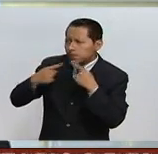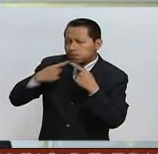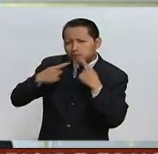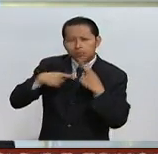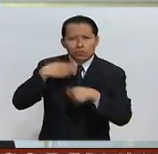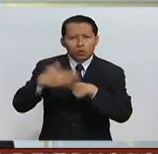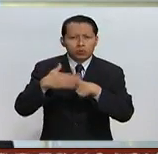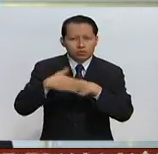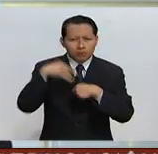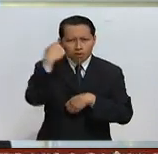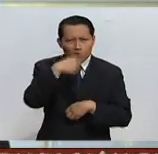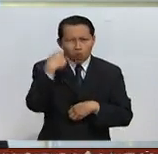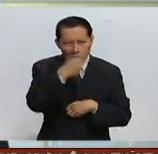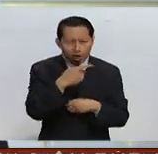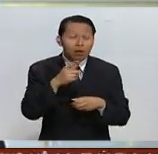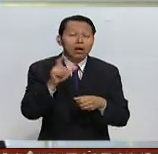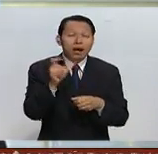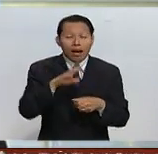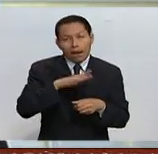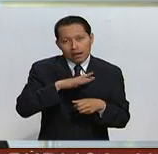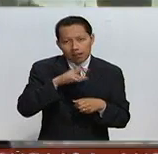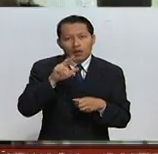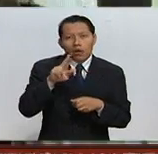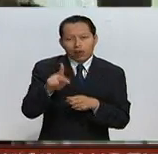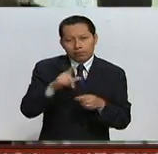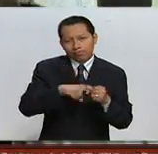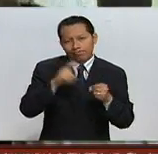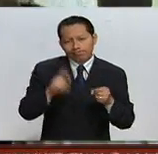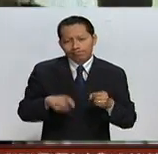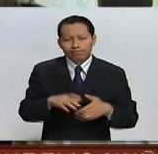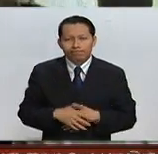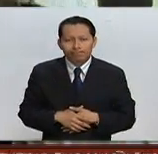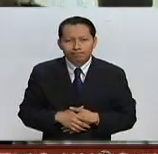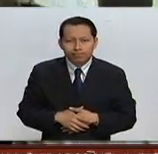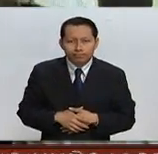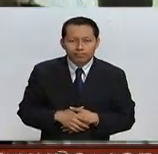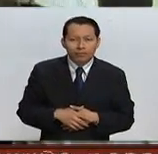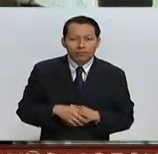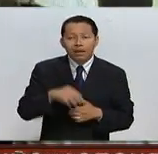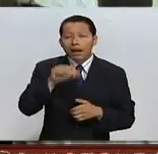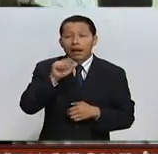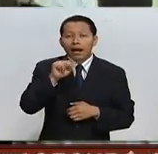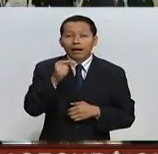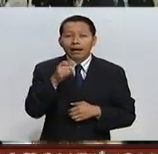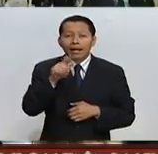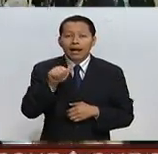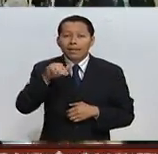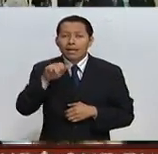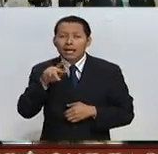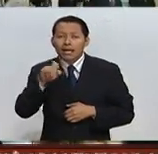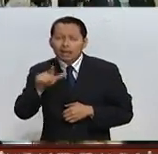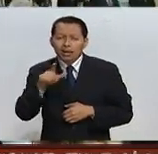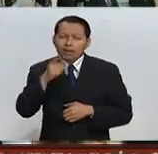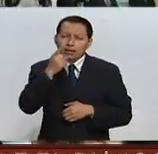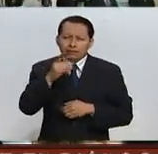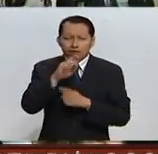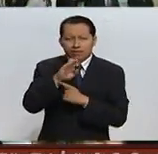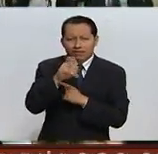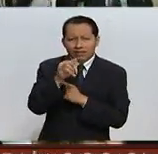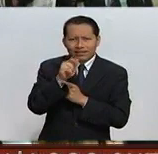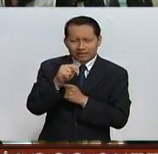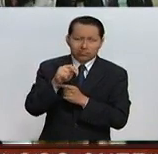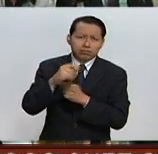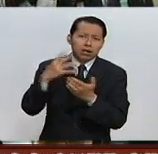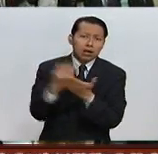próximas horas ante la salida del Reino Unido. La canciller alemana Angela Merkel aseguró que el triunfo del Brexit significa un